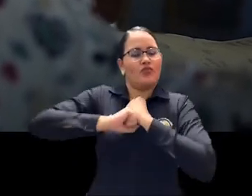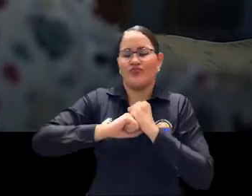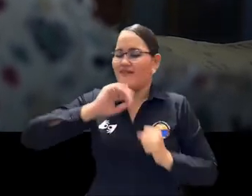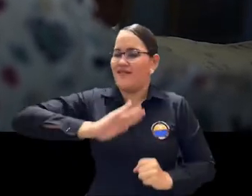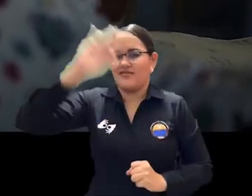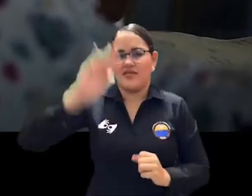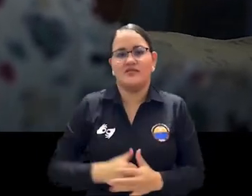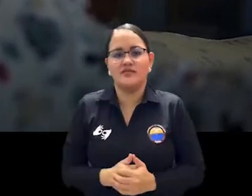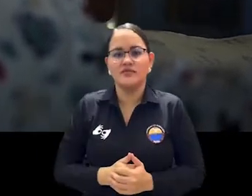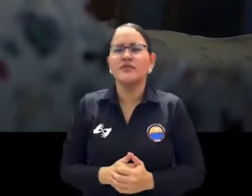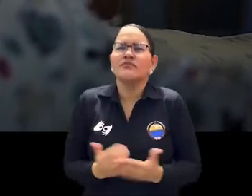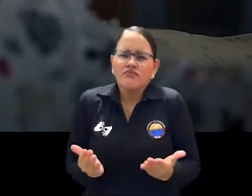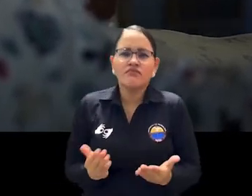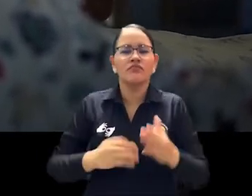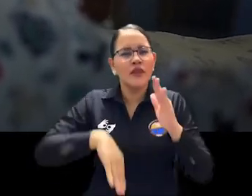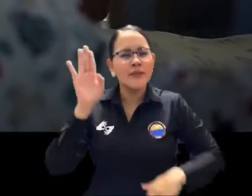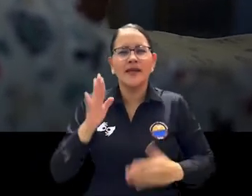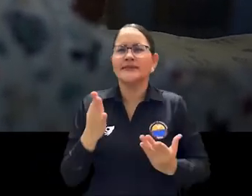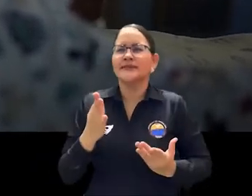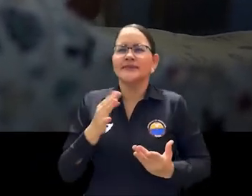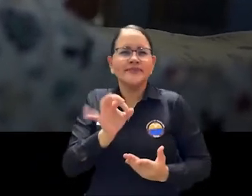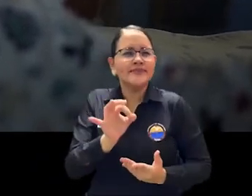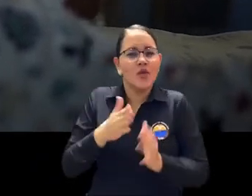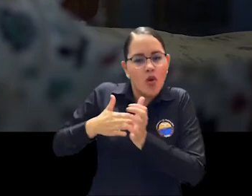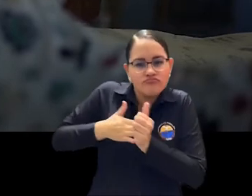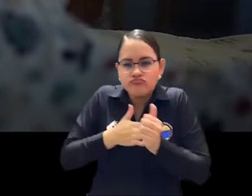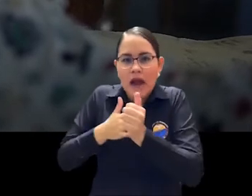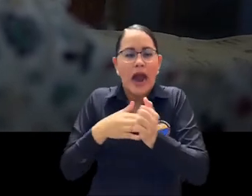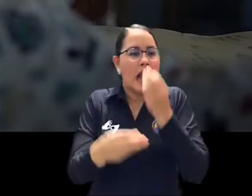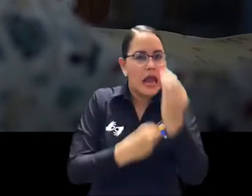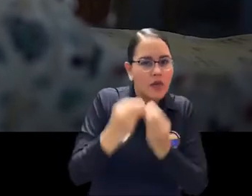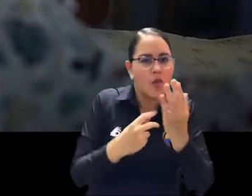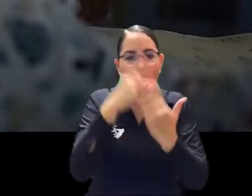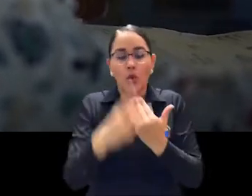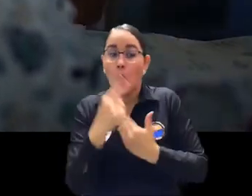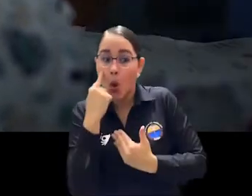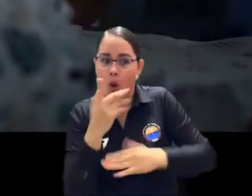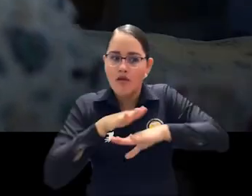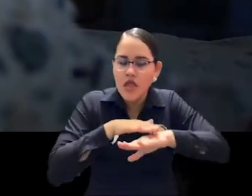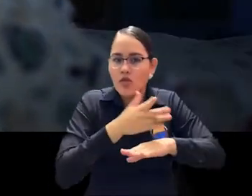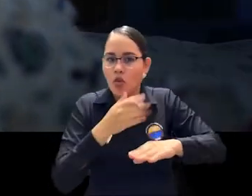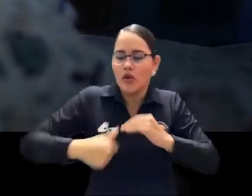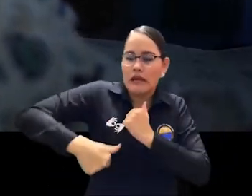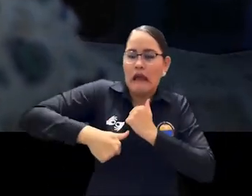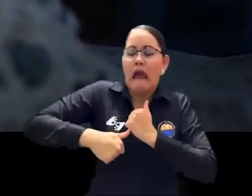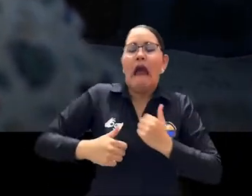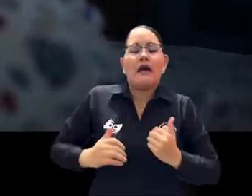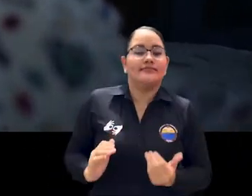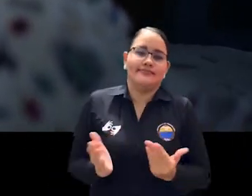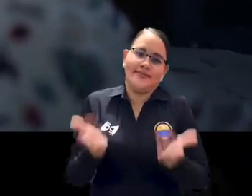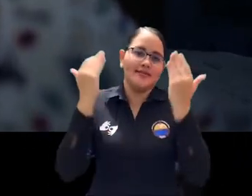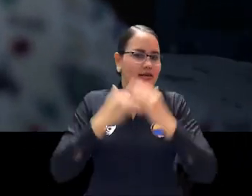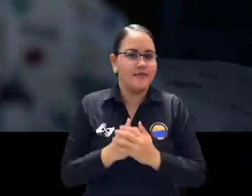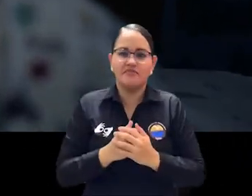proyecto porque teníamos una asesoría que siempre estuvo acompañándonos en todo el desarrollo y la ejecución de la película. Al ser el género